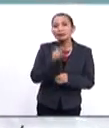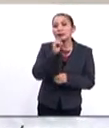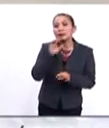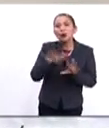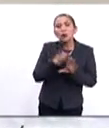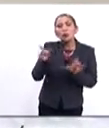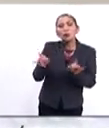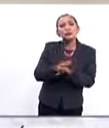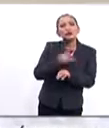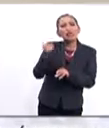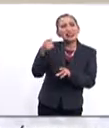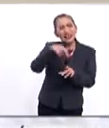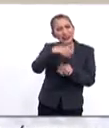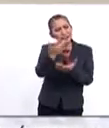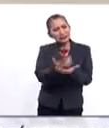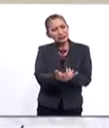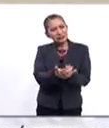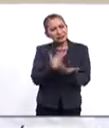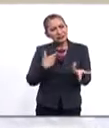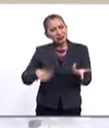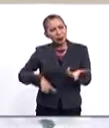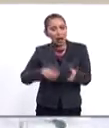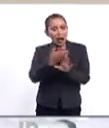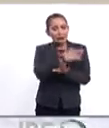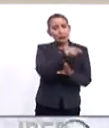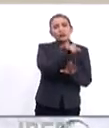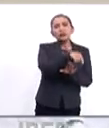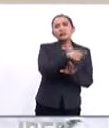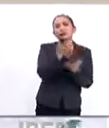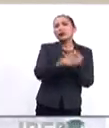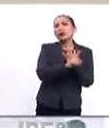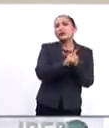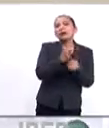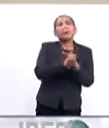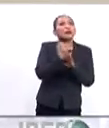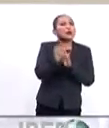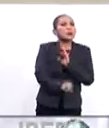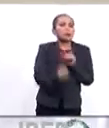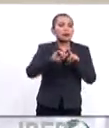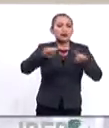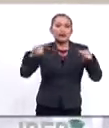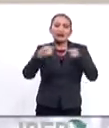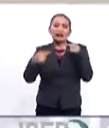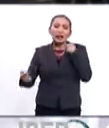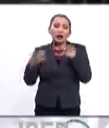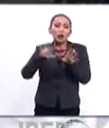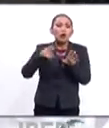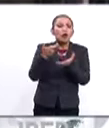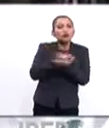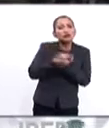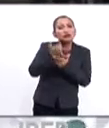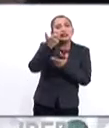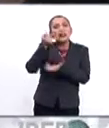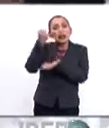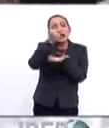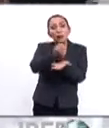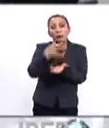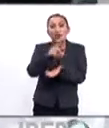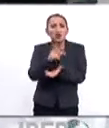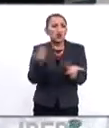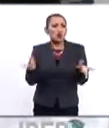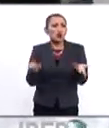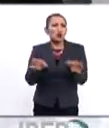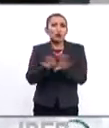también la causa. En las anteriores ocasiones eran más bien diferendos en el ejercicio presupuestal, pero que no